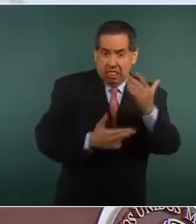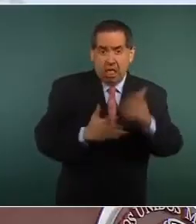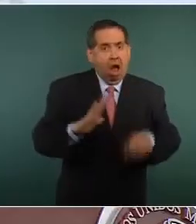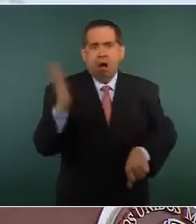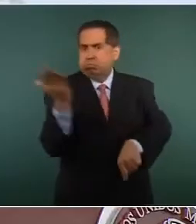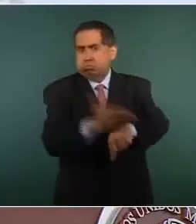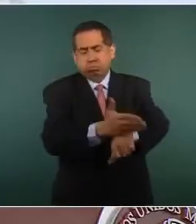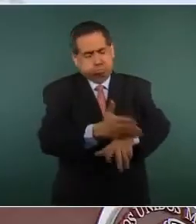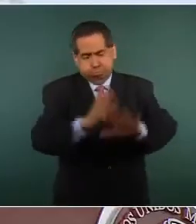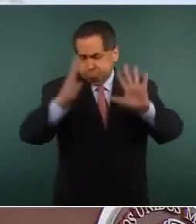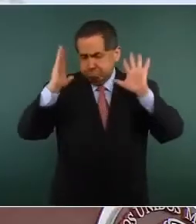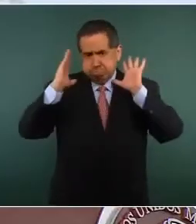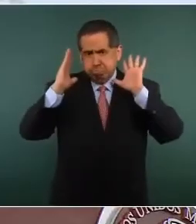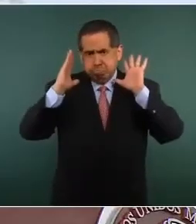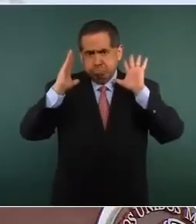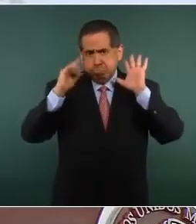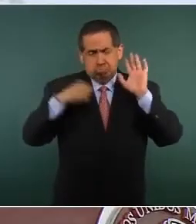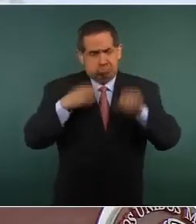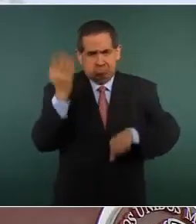castigado. En